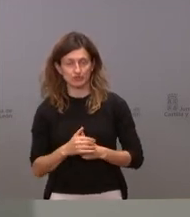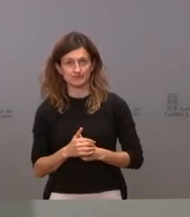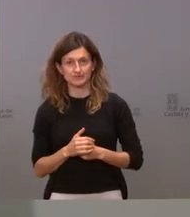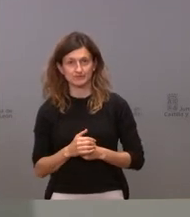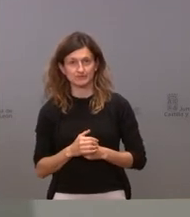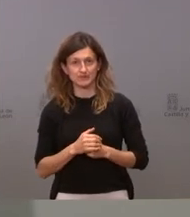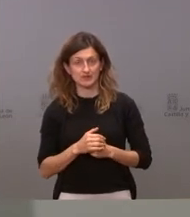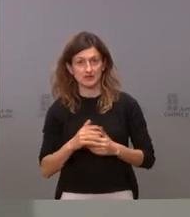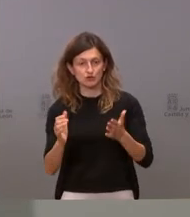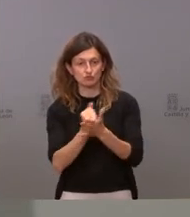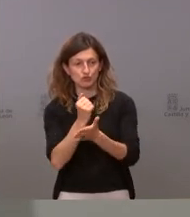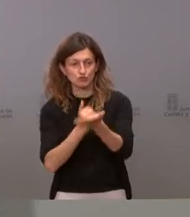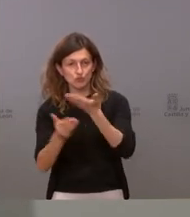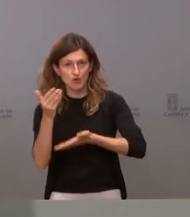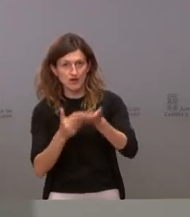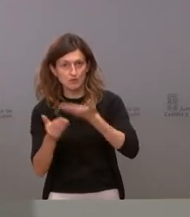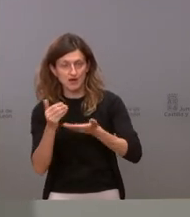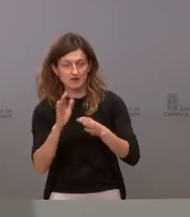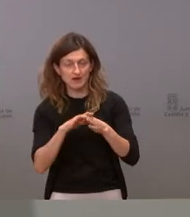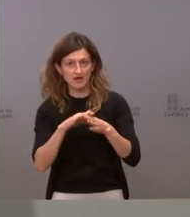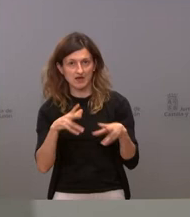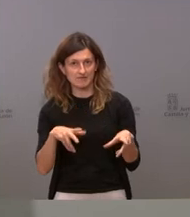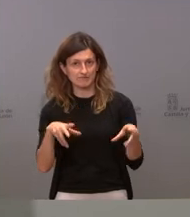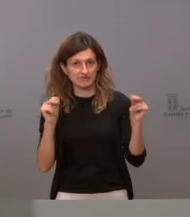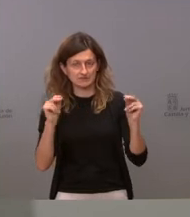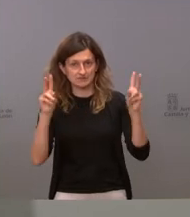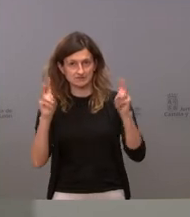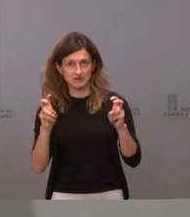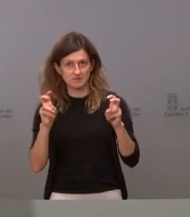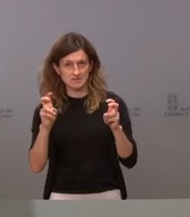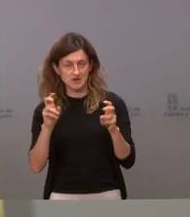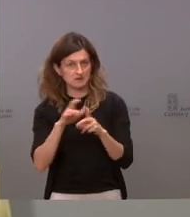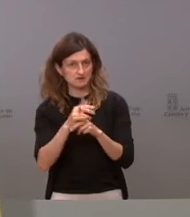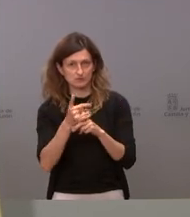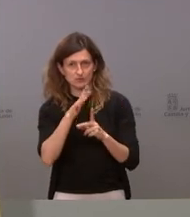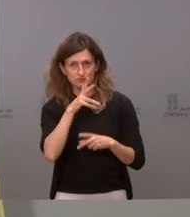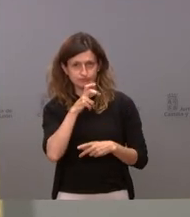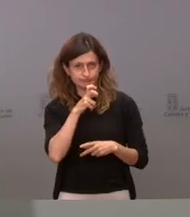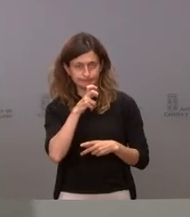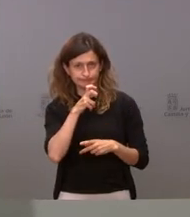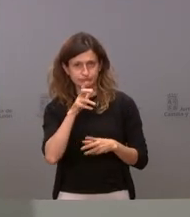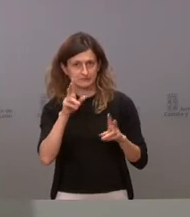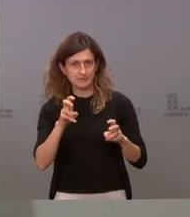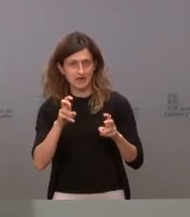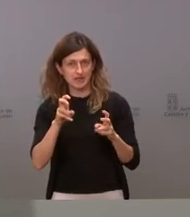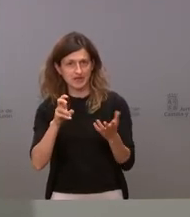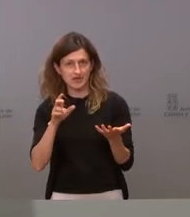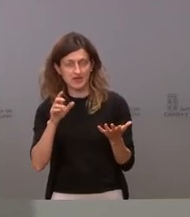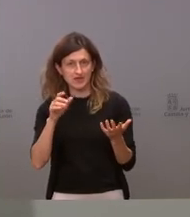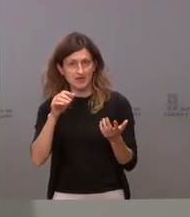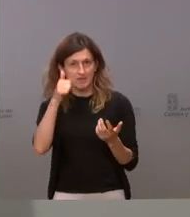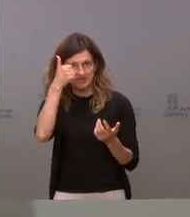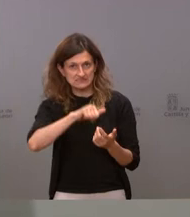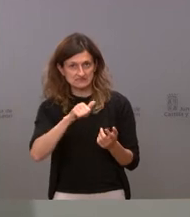colaboremos para acabar en la medida de lo posible con esta terrible lacra de la violencia machista.